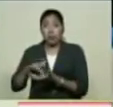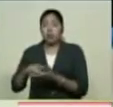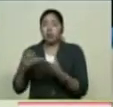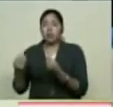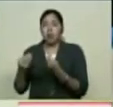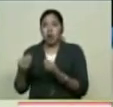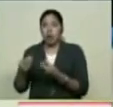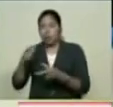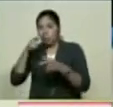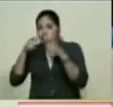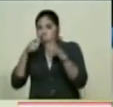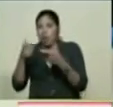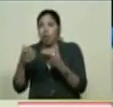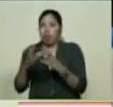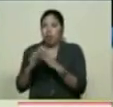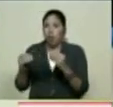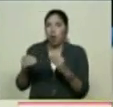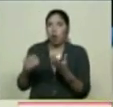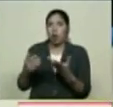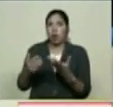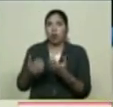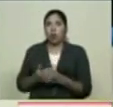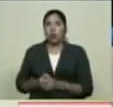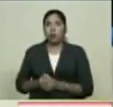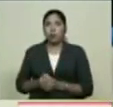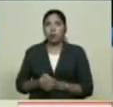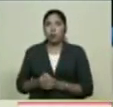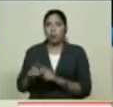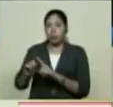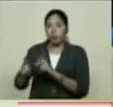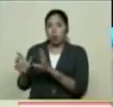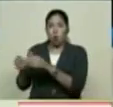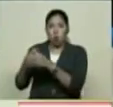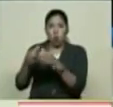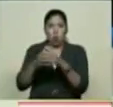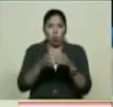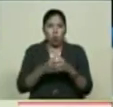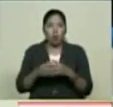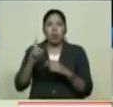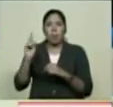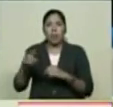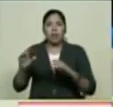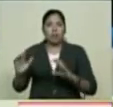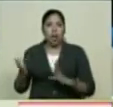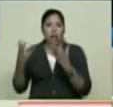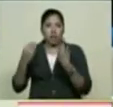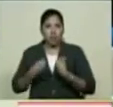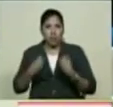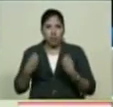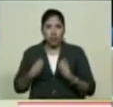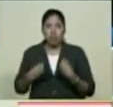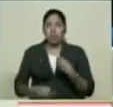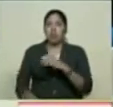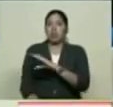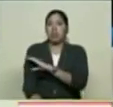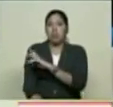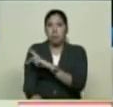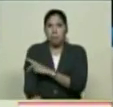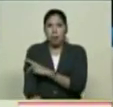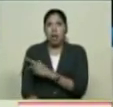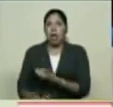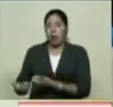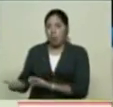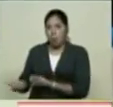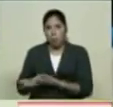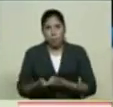Cooperar Más Los compañeros De las diferentes Organizaciones De rescate De protección civil De bomberos Teníamos